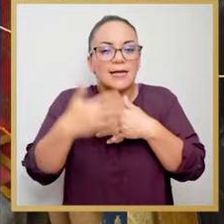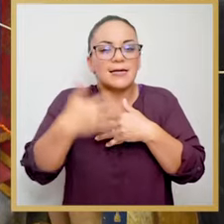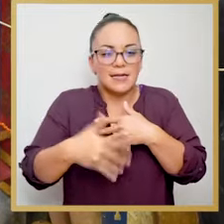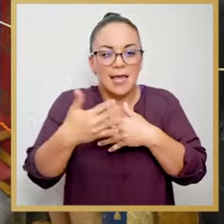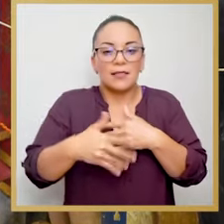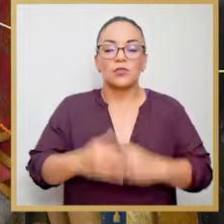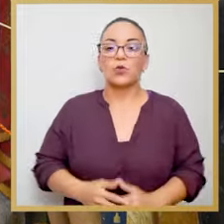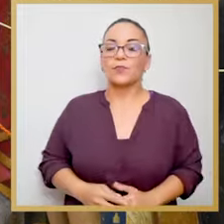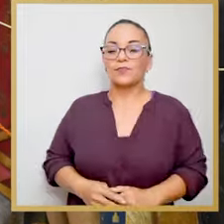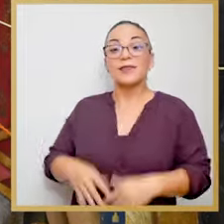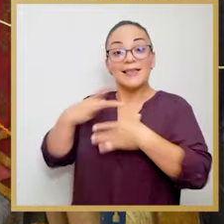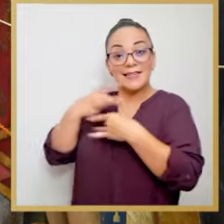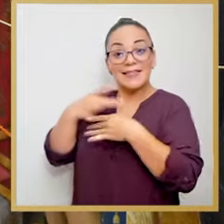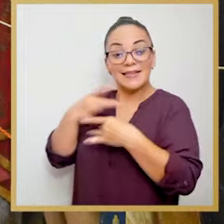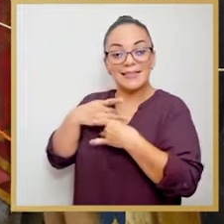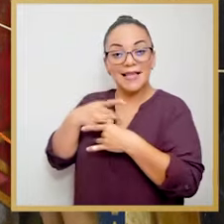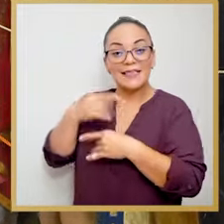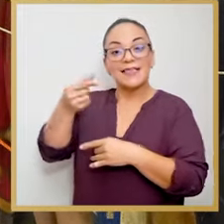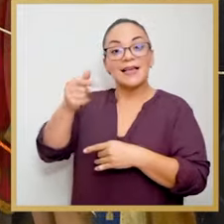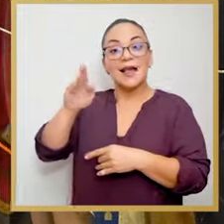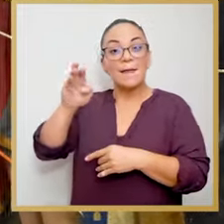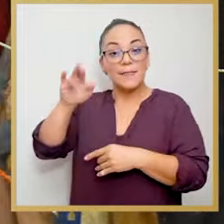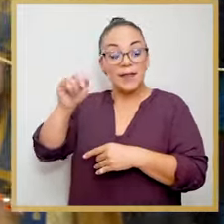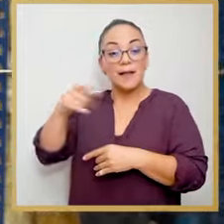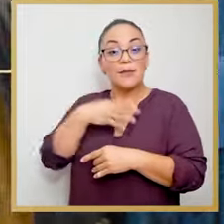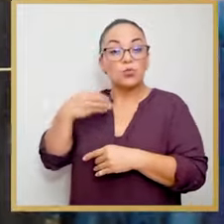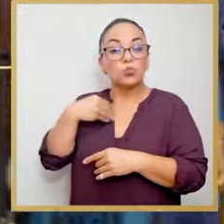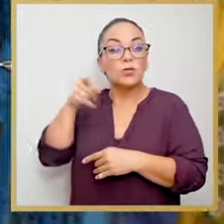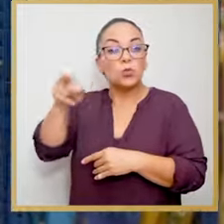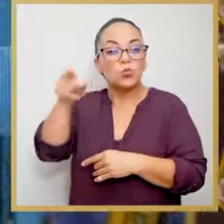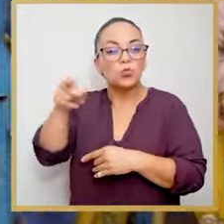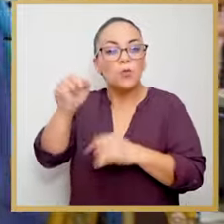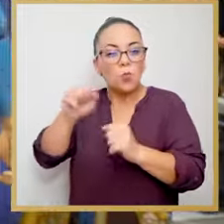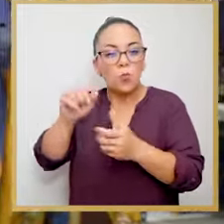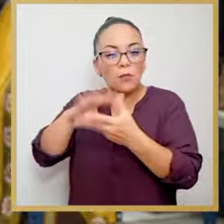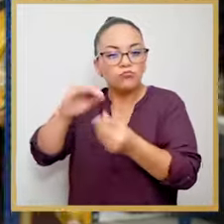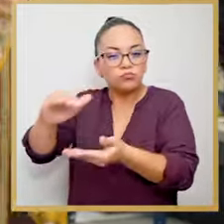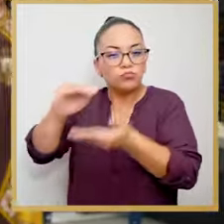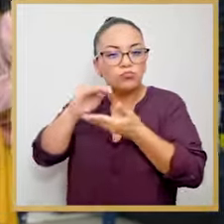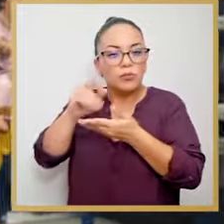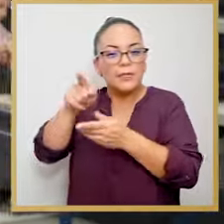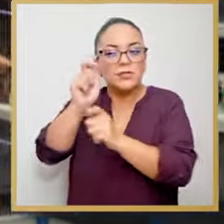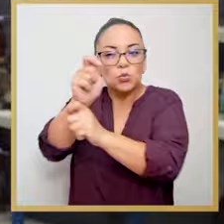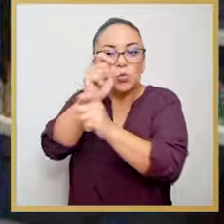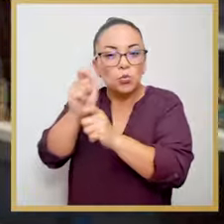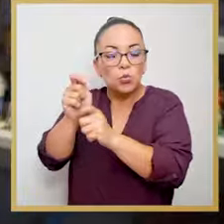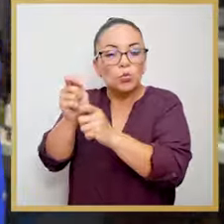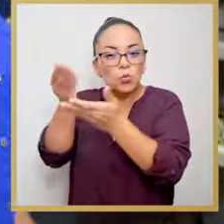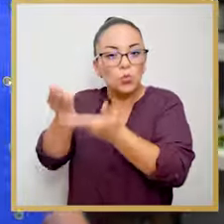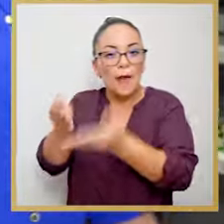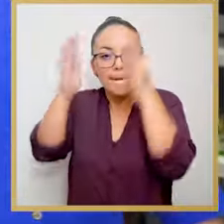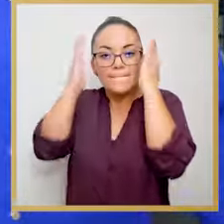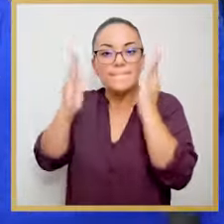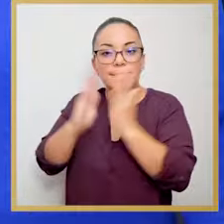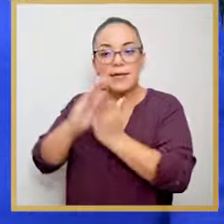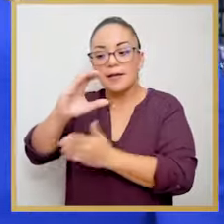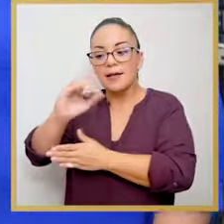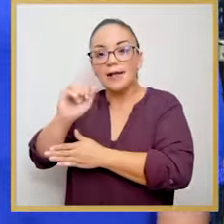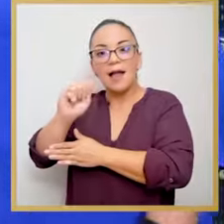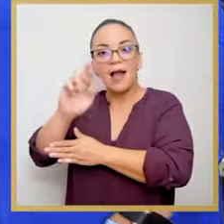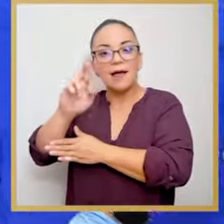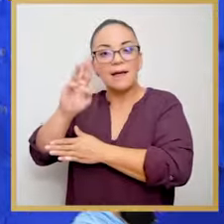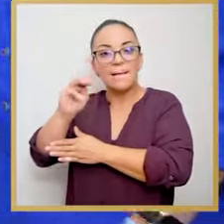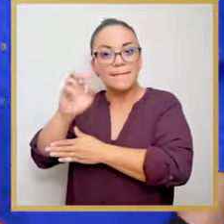Muy interesante. Doña Gabriela, nos gustaría que usted nos pueda hablar también de esta escultura de la Virgen del Carmen.